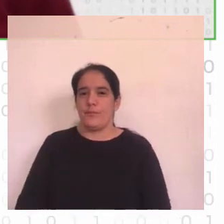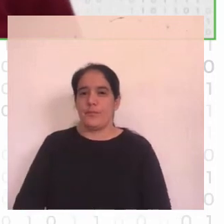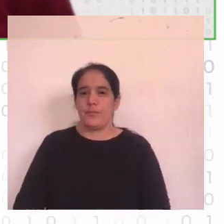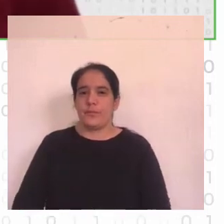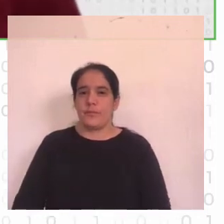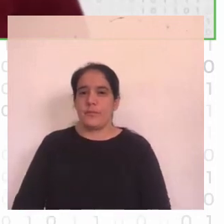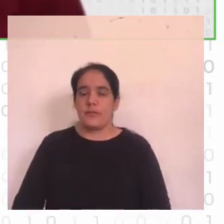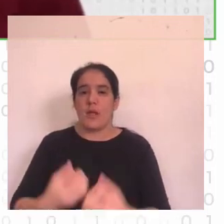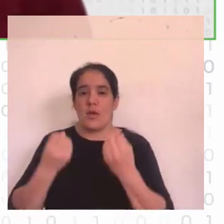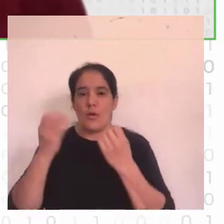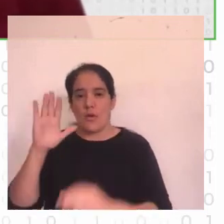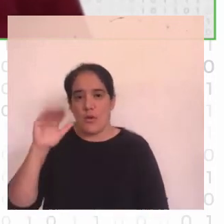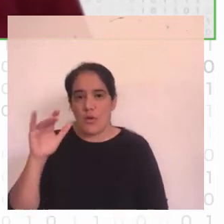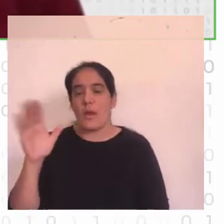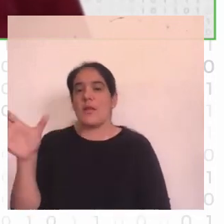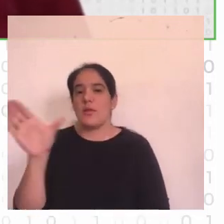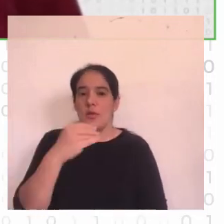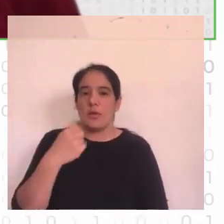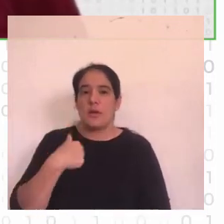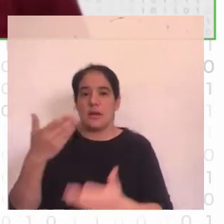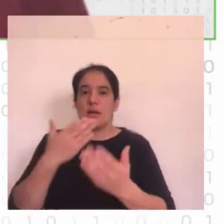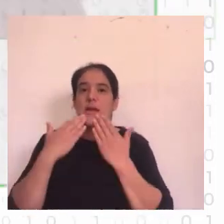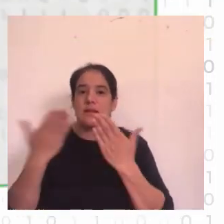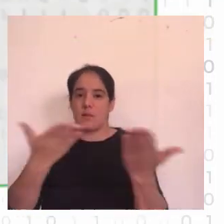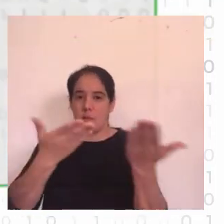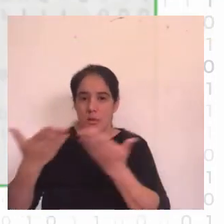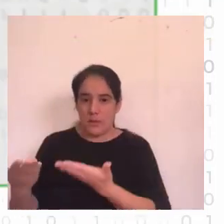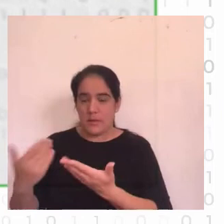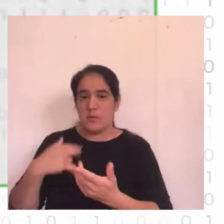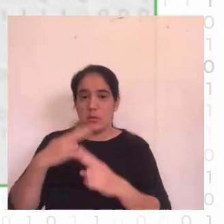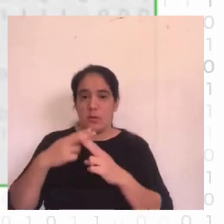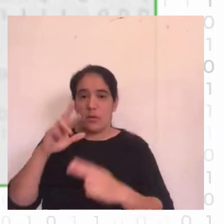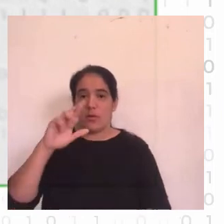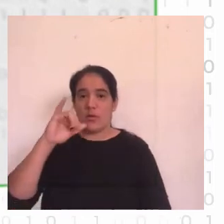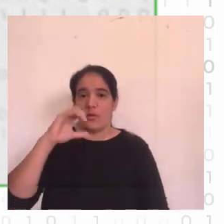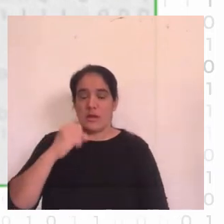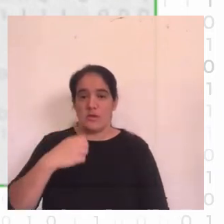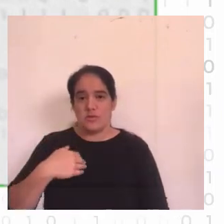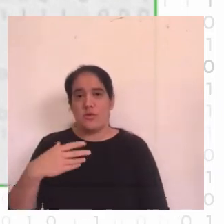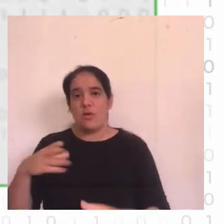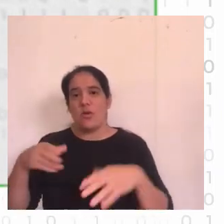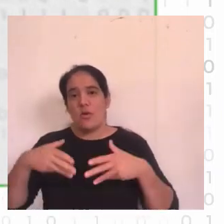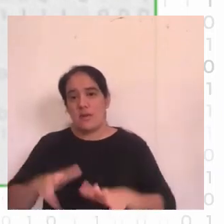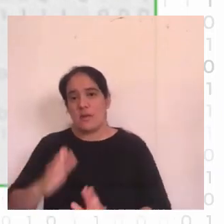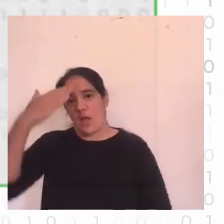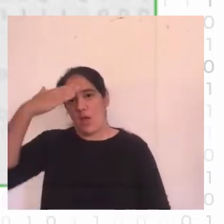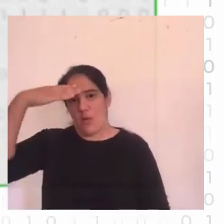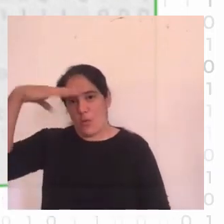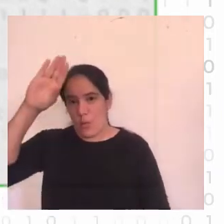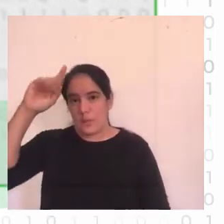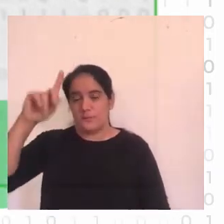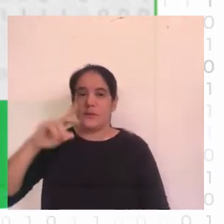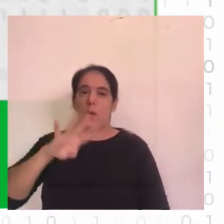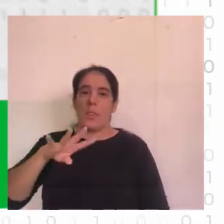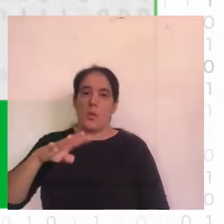hola muchas gracias por la invitación bueno soy Rocío soy Juana trabajo en Trio Labs desde hace unos cuatro meses